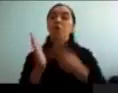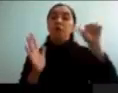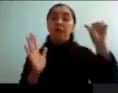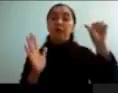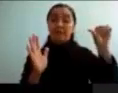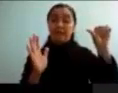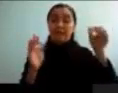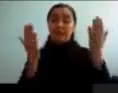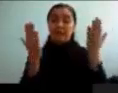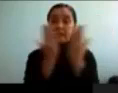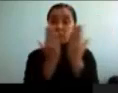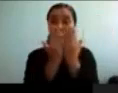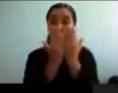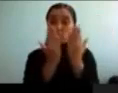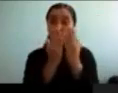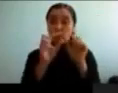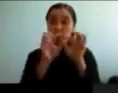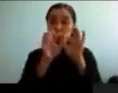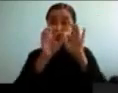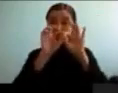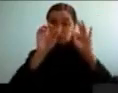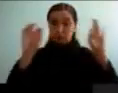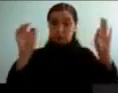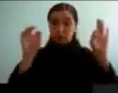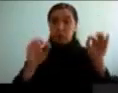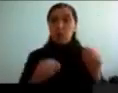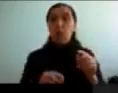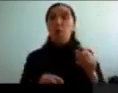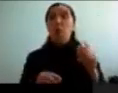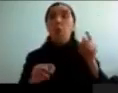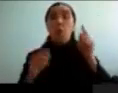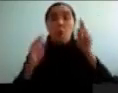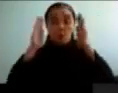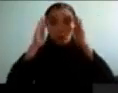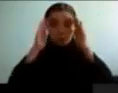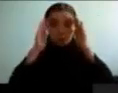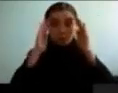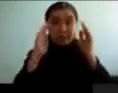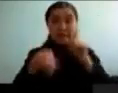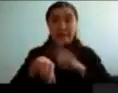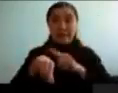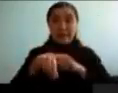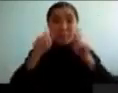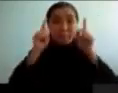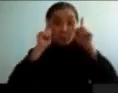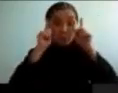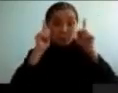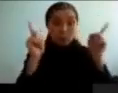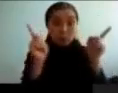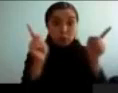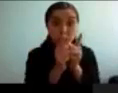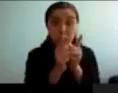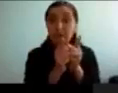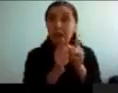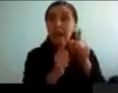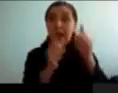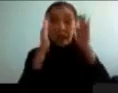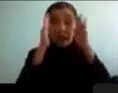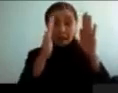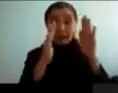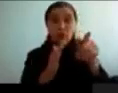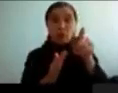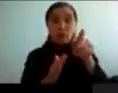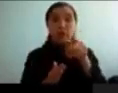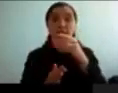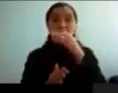y que el título, del artículo dice, un momentario, lapsos, de la atención. Yo me lo agradecimiento, de este artículo, a Pink Floyd, aquí está el disco Pink Floyd,